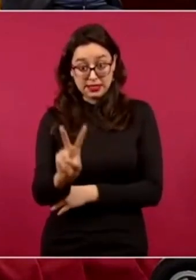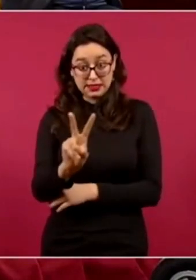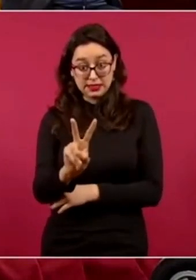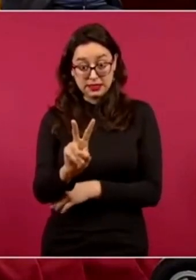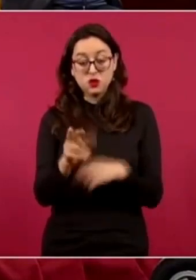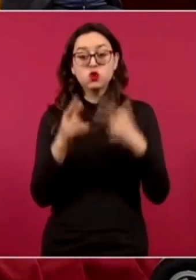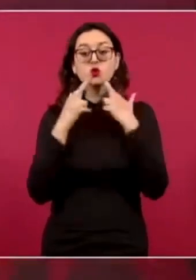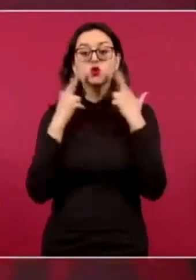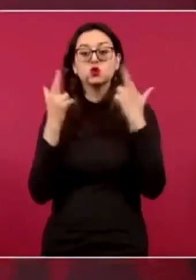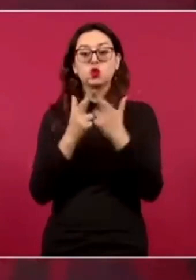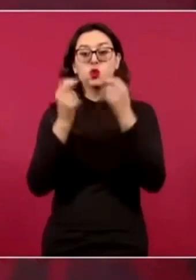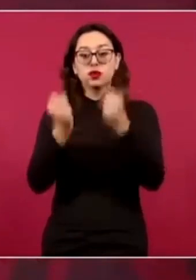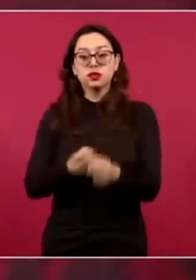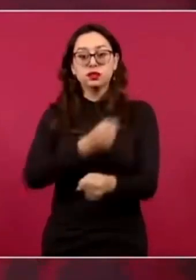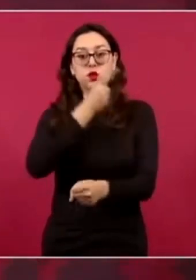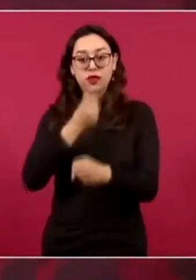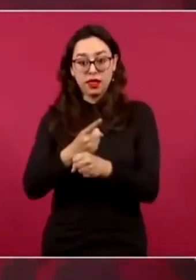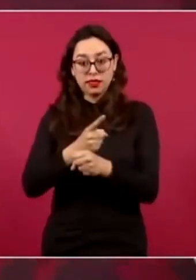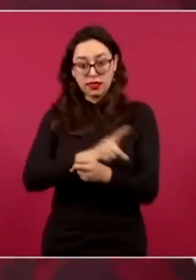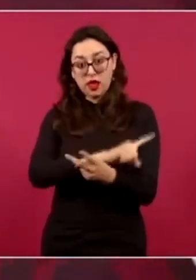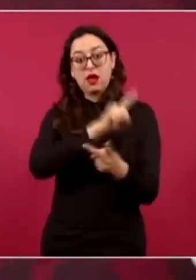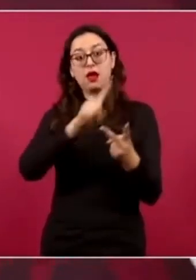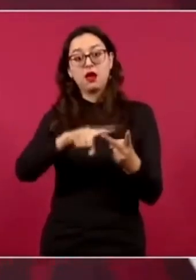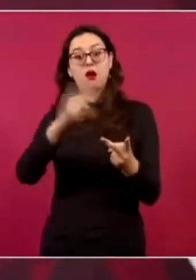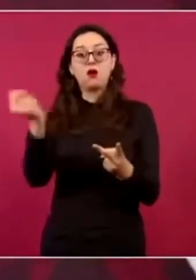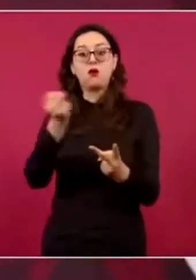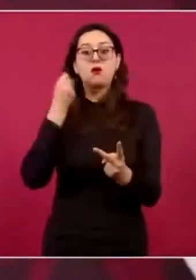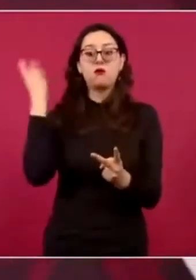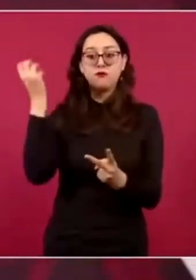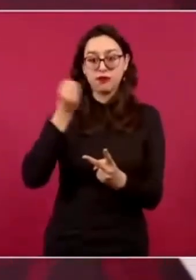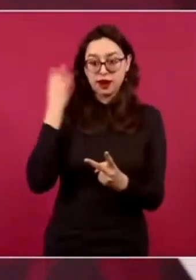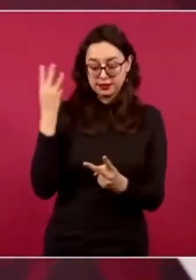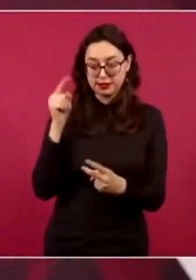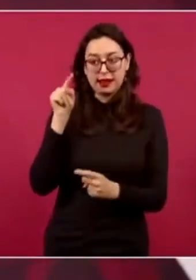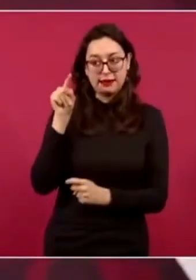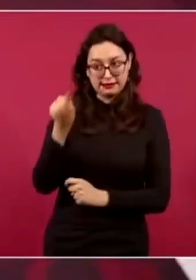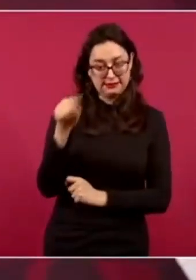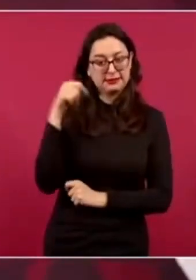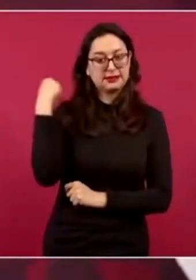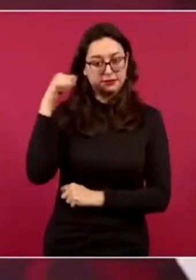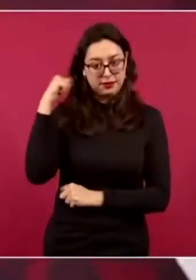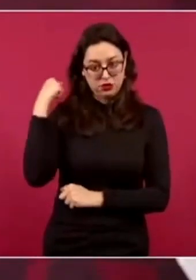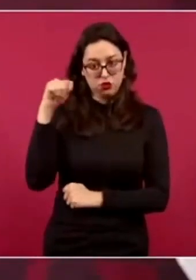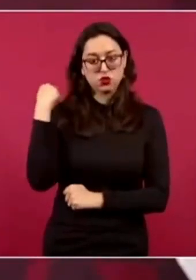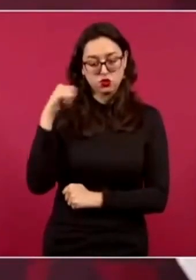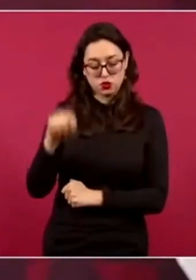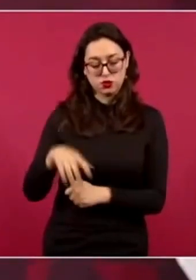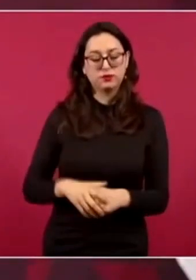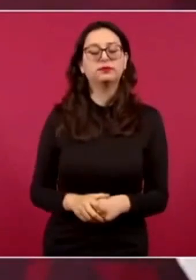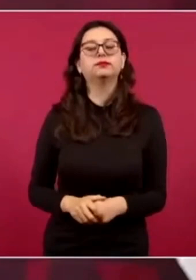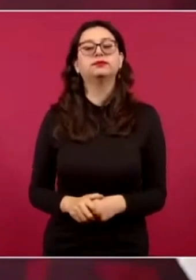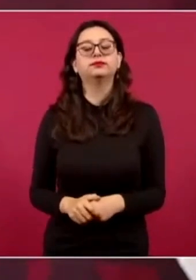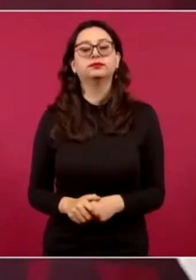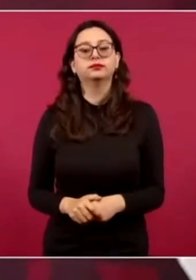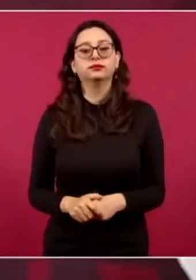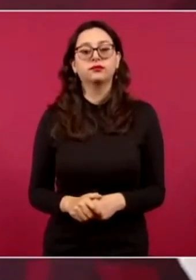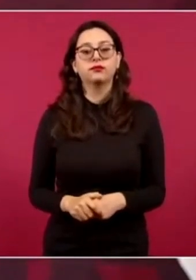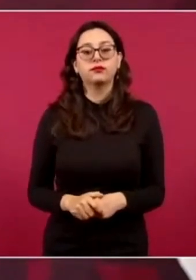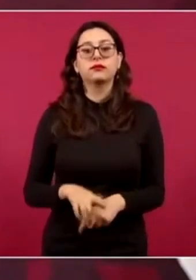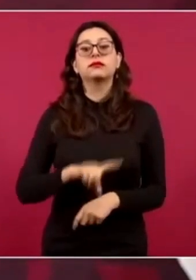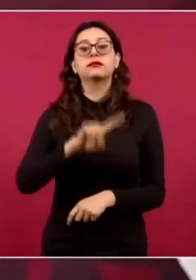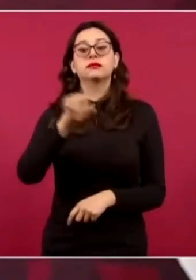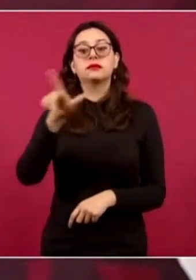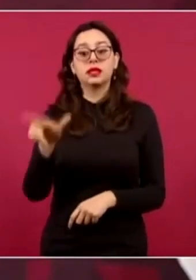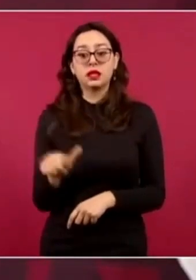y la conferencia de prensa en Villahermosa, en Tabasco. Y